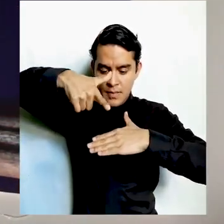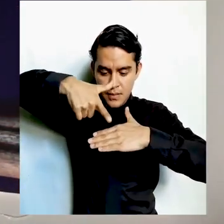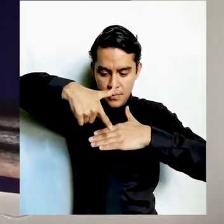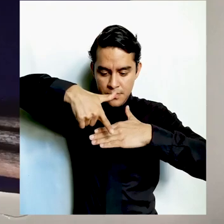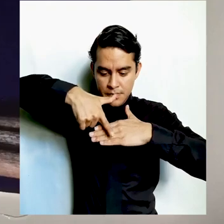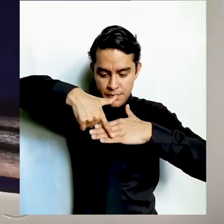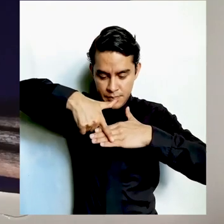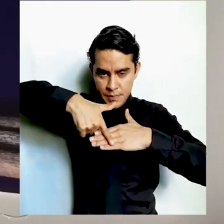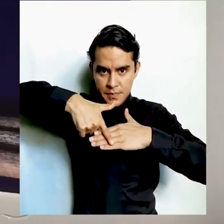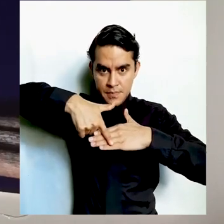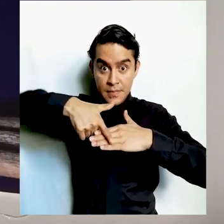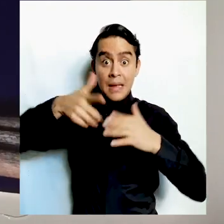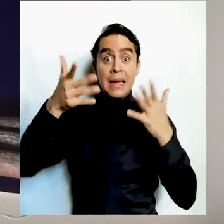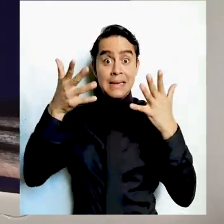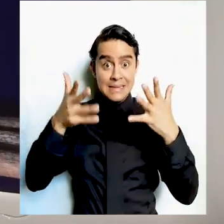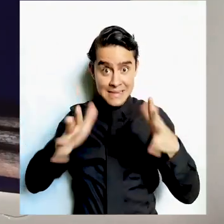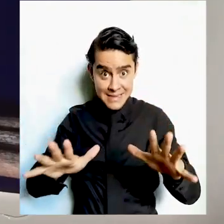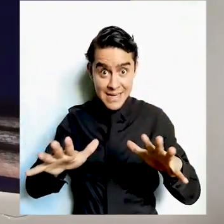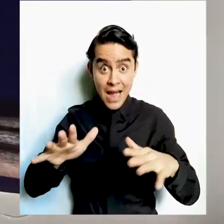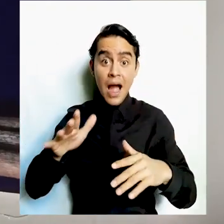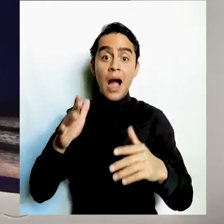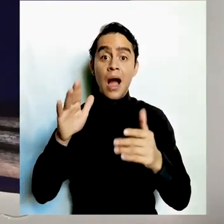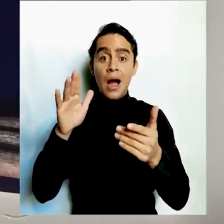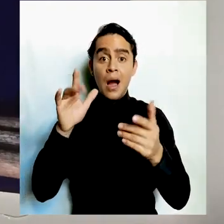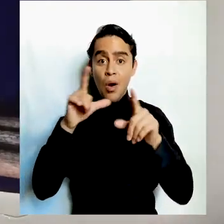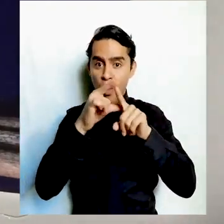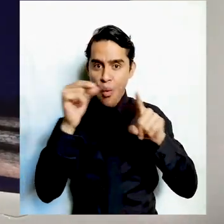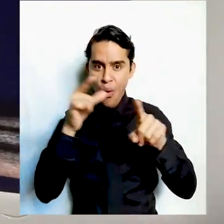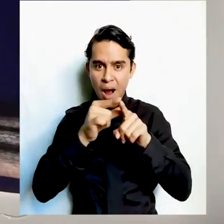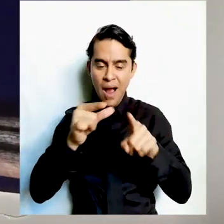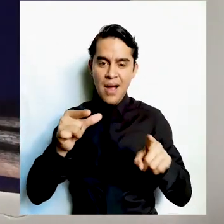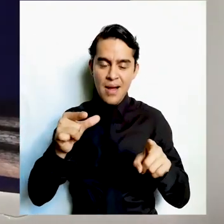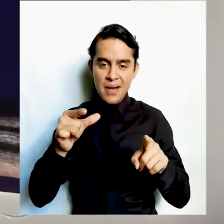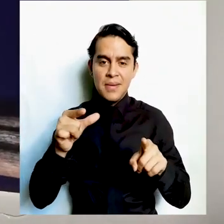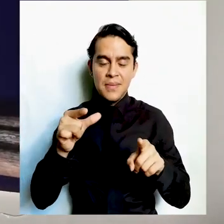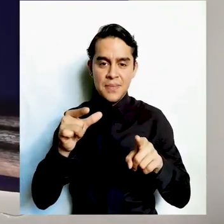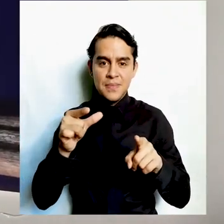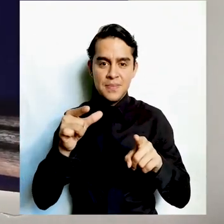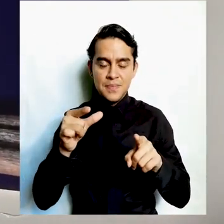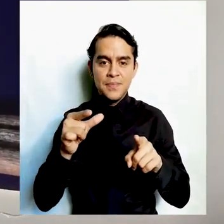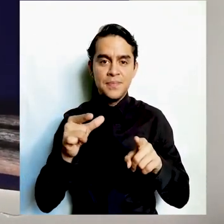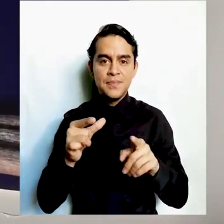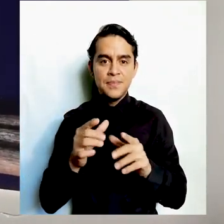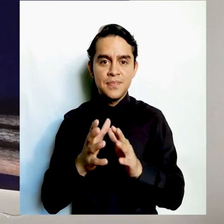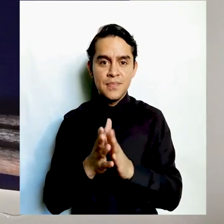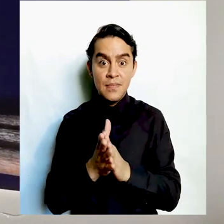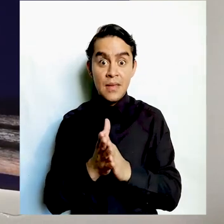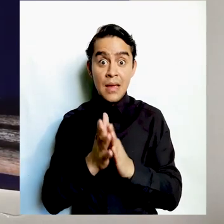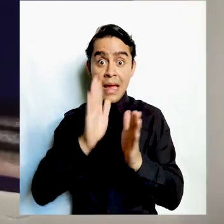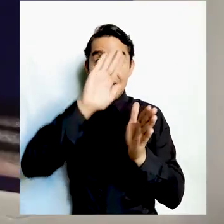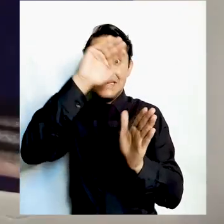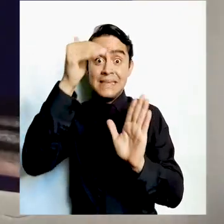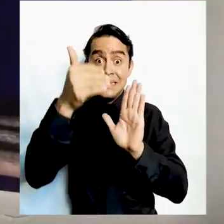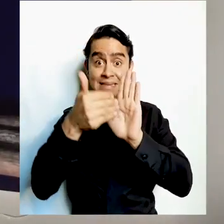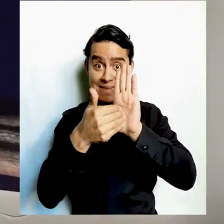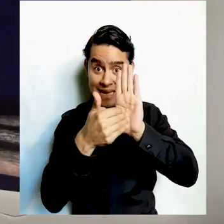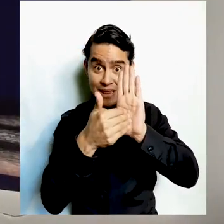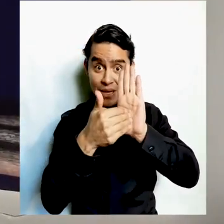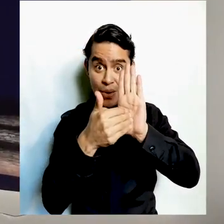Luego de pegar las hojas, vamos a pegarlas de nuevo, pero esta vez en el centro de las ramitas.